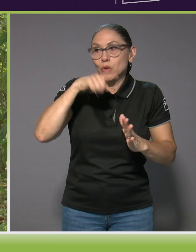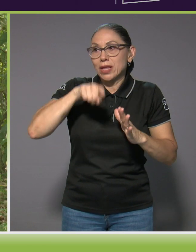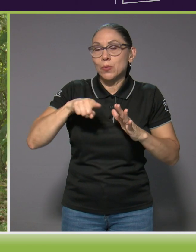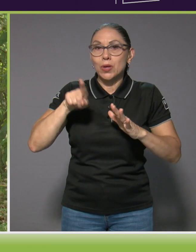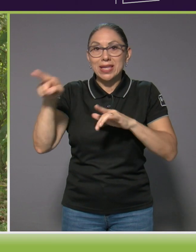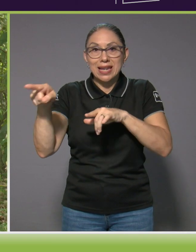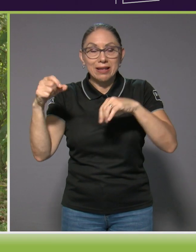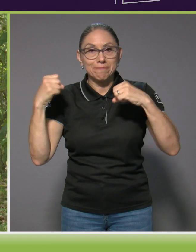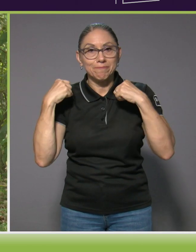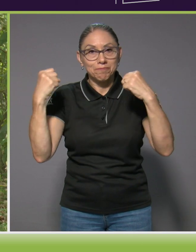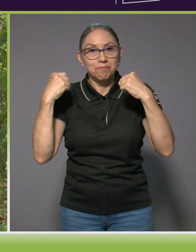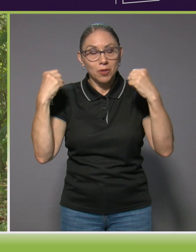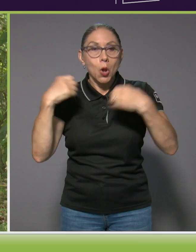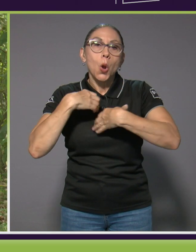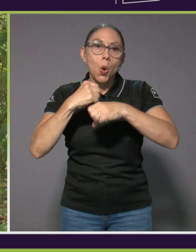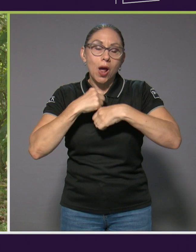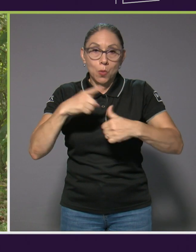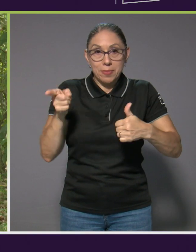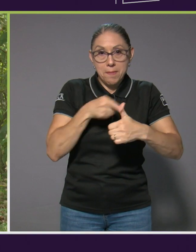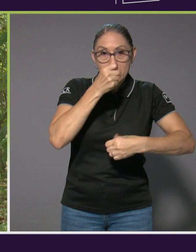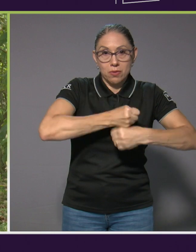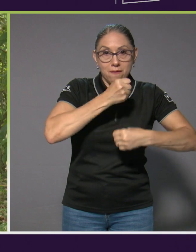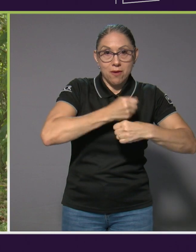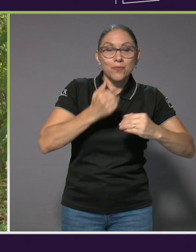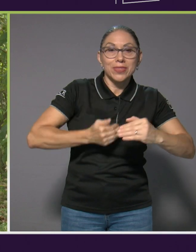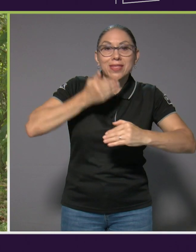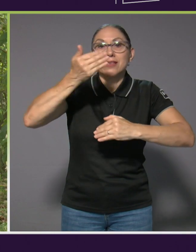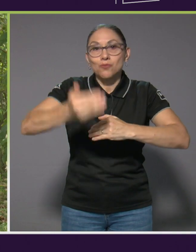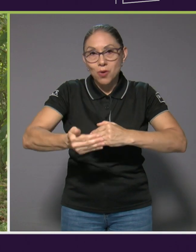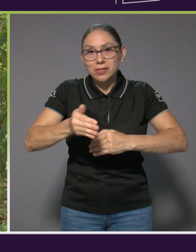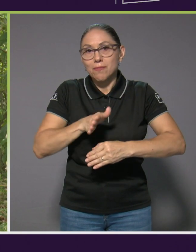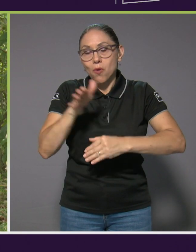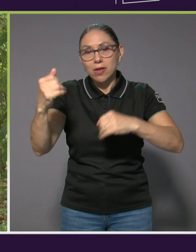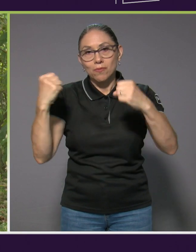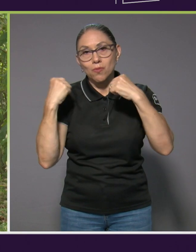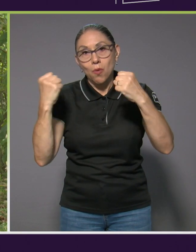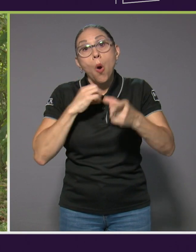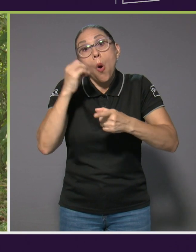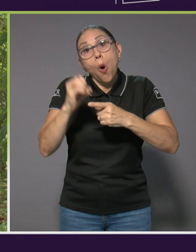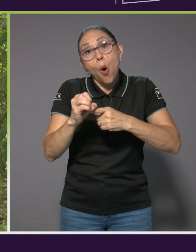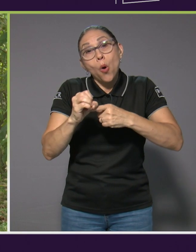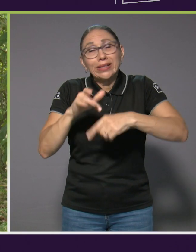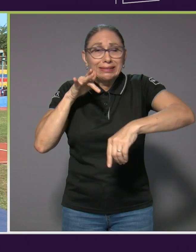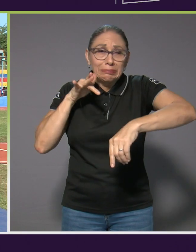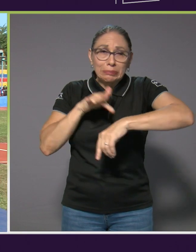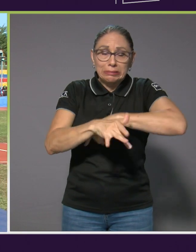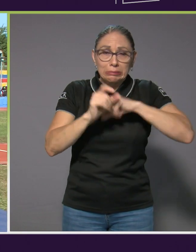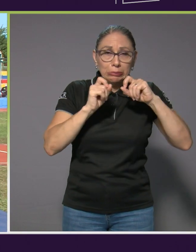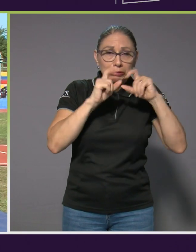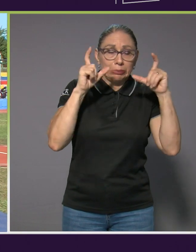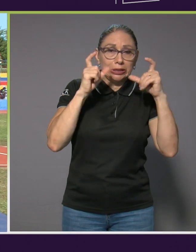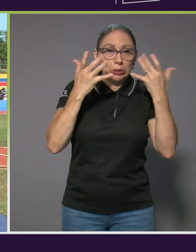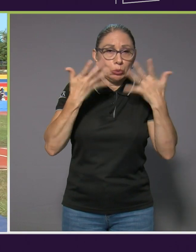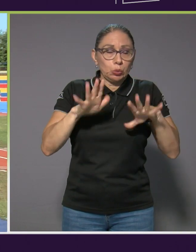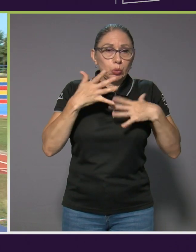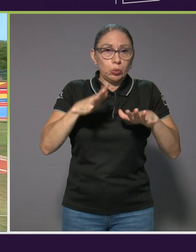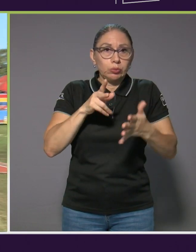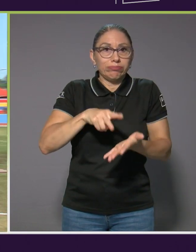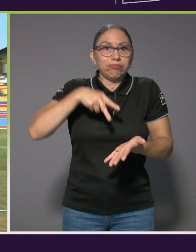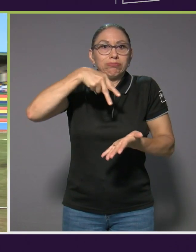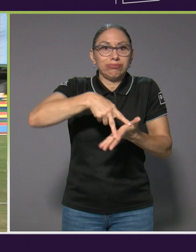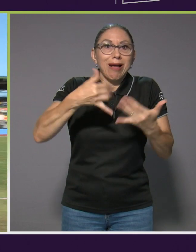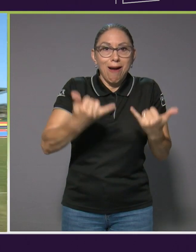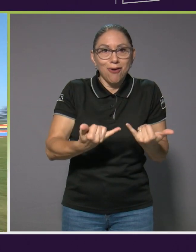después del trabajo o madrugo, ahora tengo que madrugar, aprovechar el